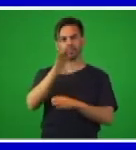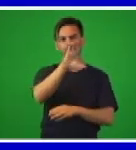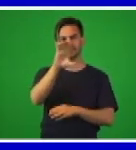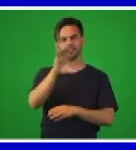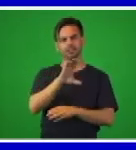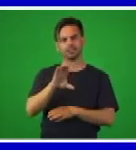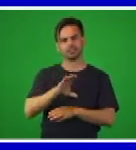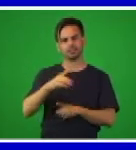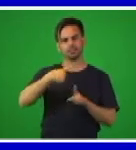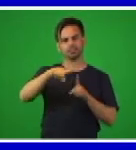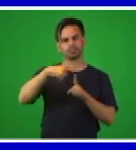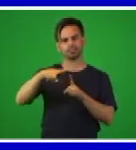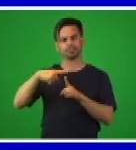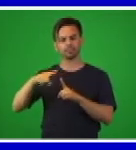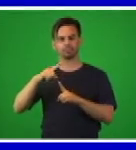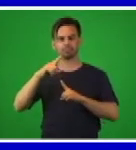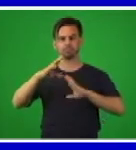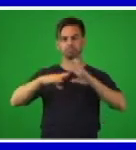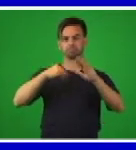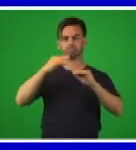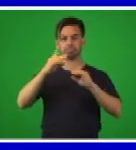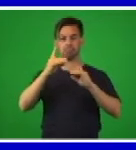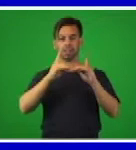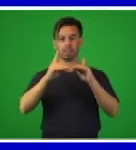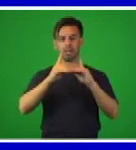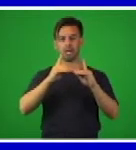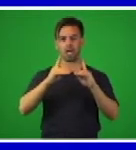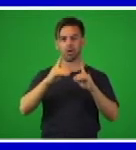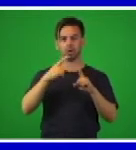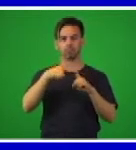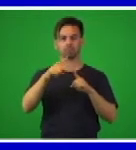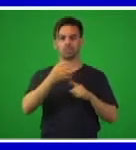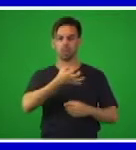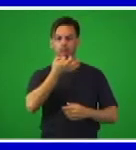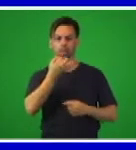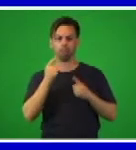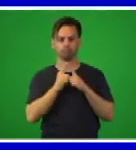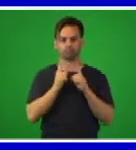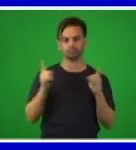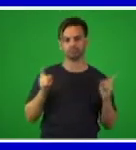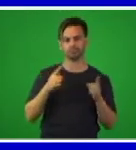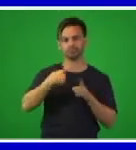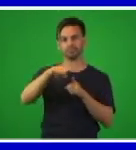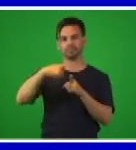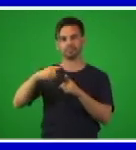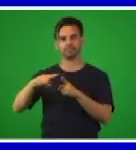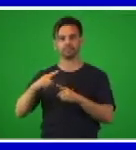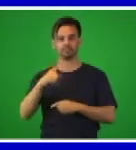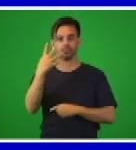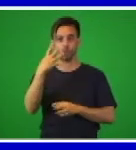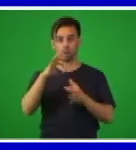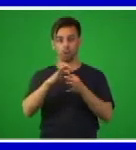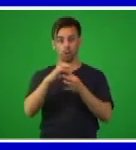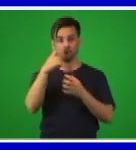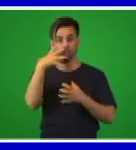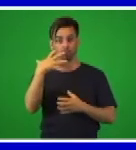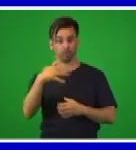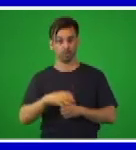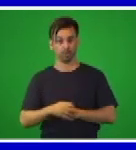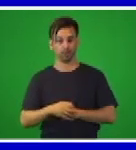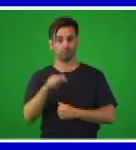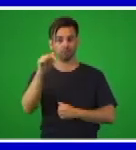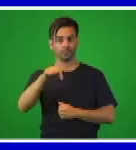contenidos que tiene una gran importancia en el cuarto grado. Van a continuar ejercitándose en el reconocimiento de